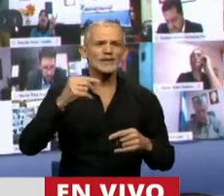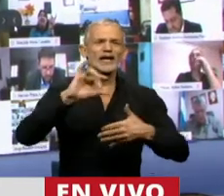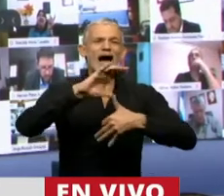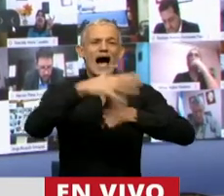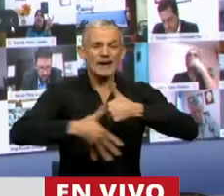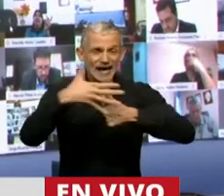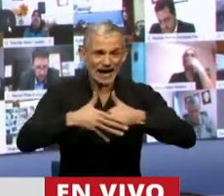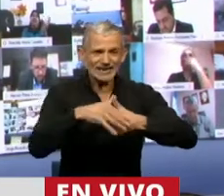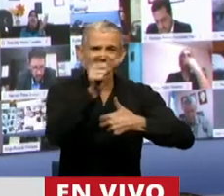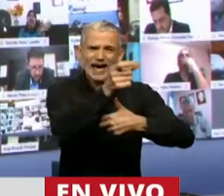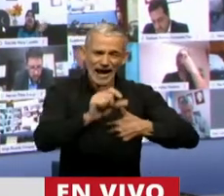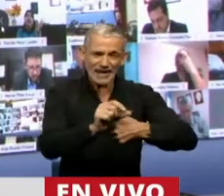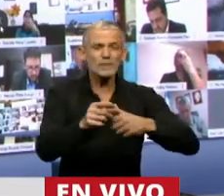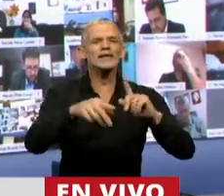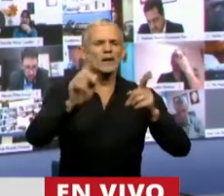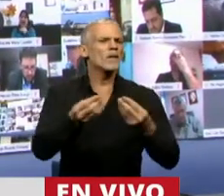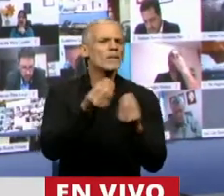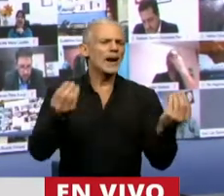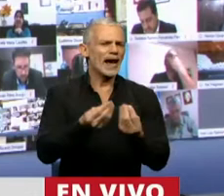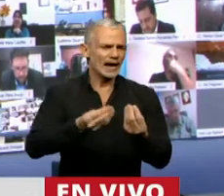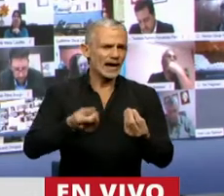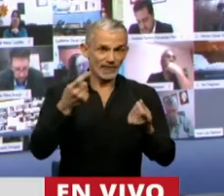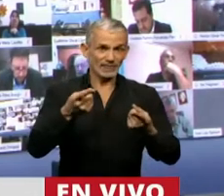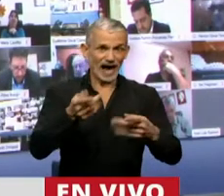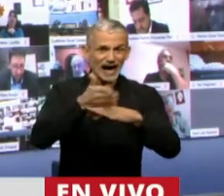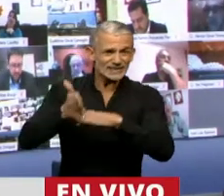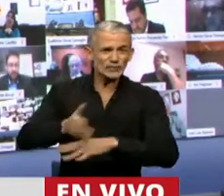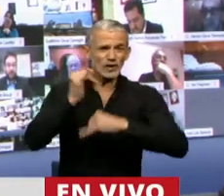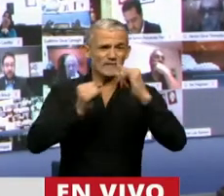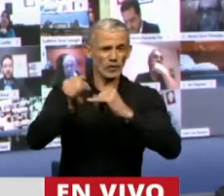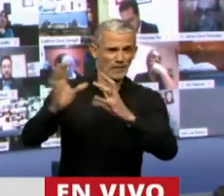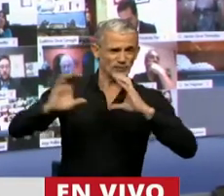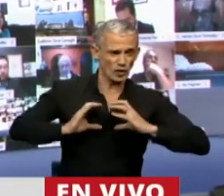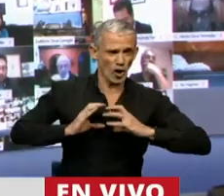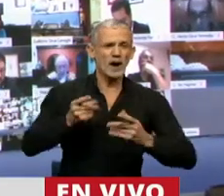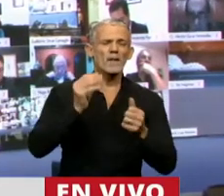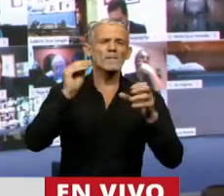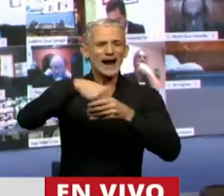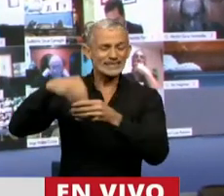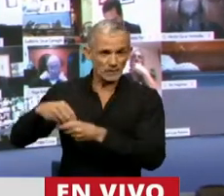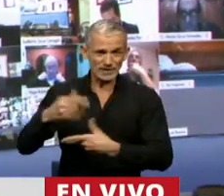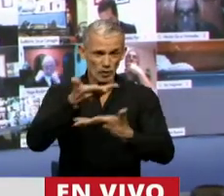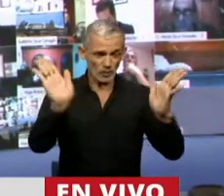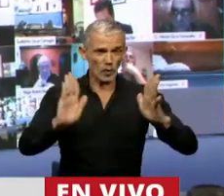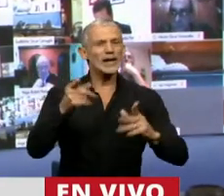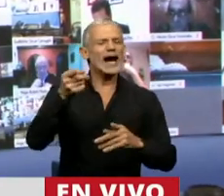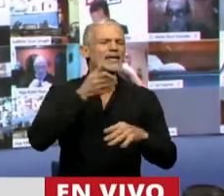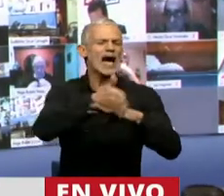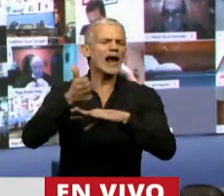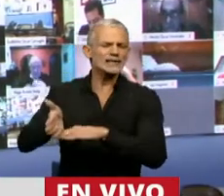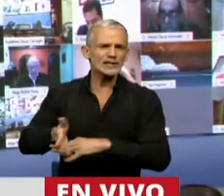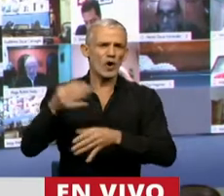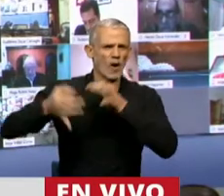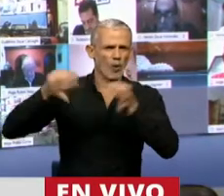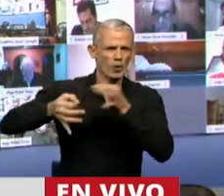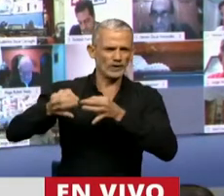Latina y del Caribe que busca garantizar el acceso a la información, la participación pública y el acceso a